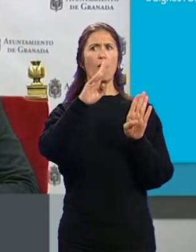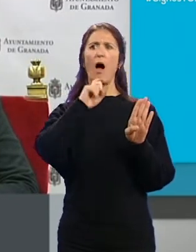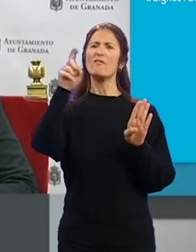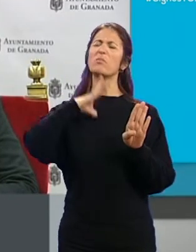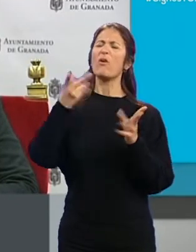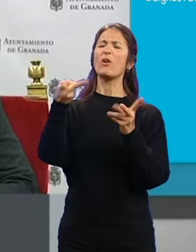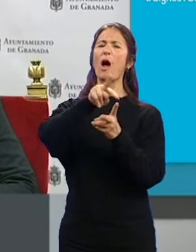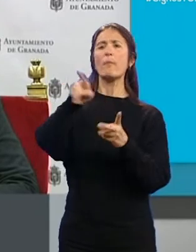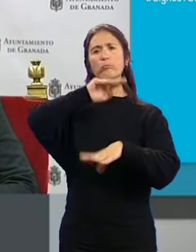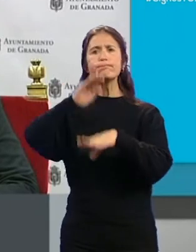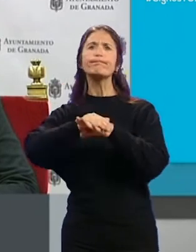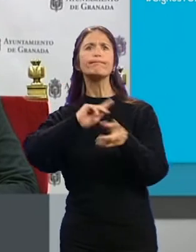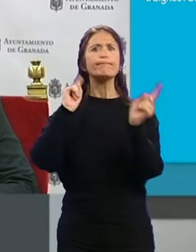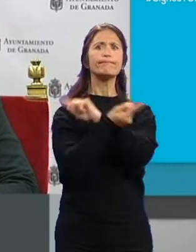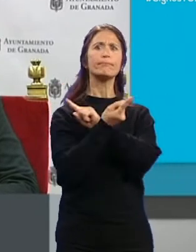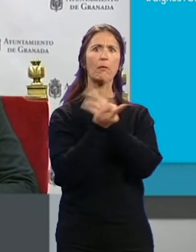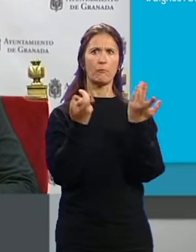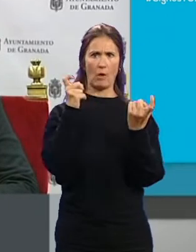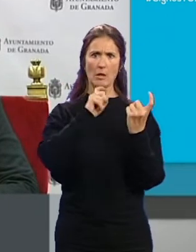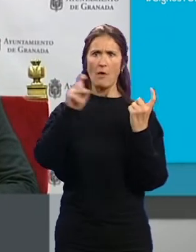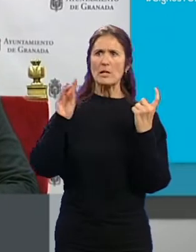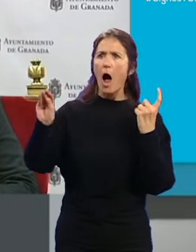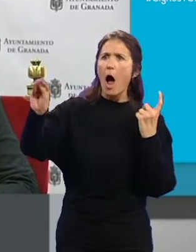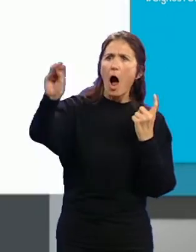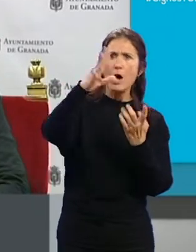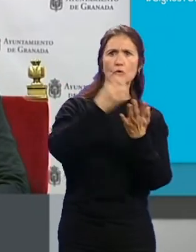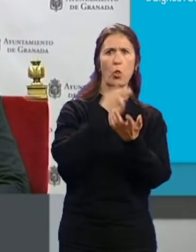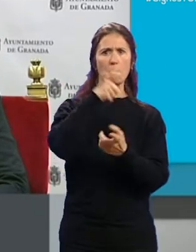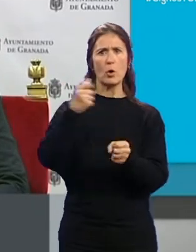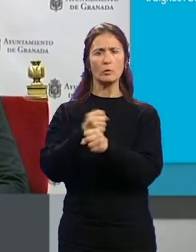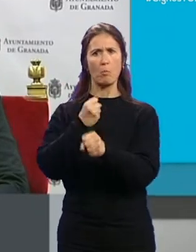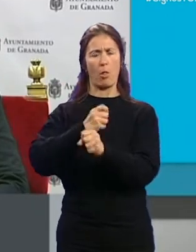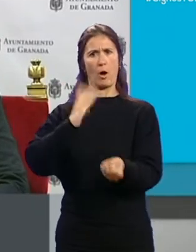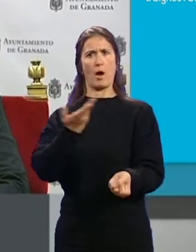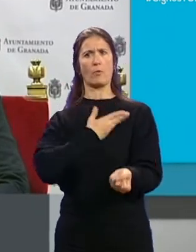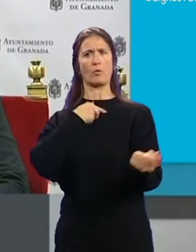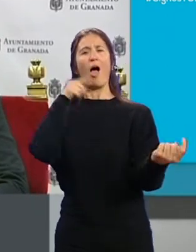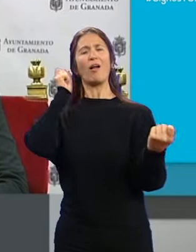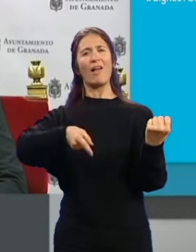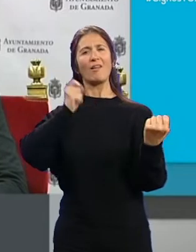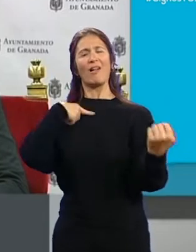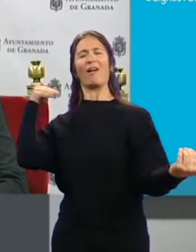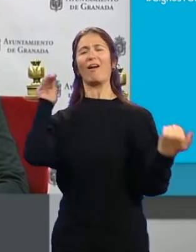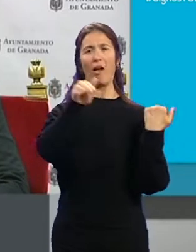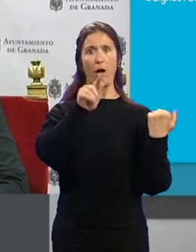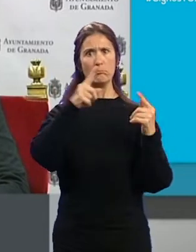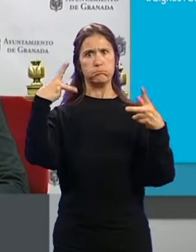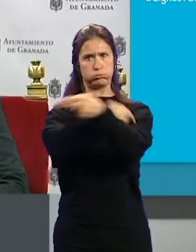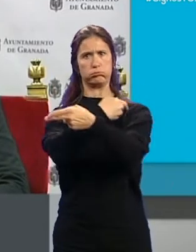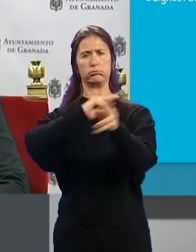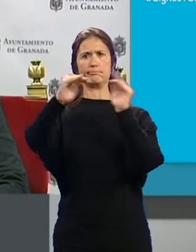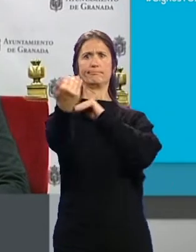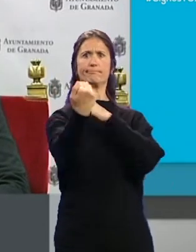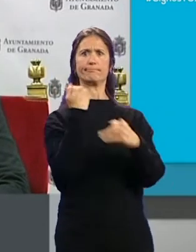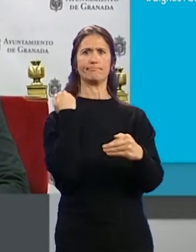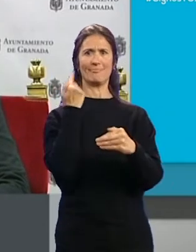con el resto de residentes y de trabajadores que entran por aquella calle. Es muy frecuentada por conductores que accedían desde los distintos puntos